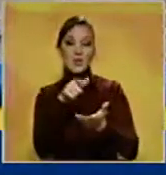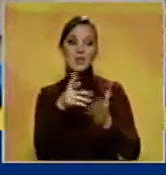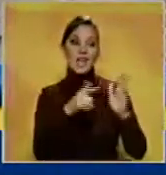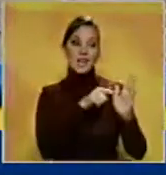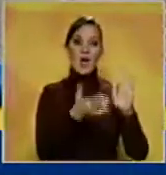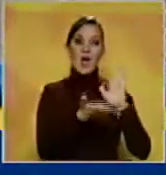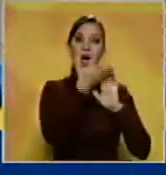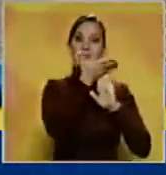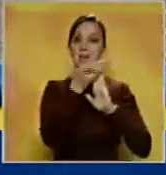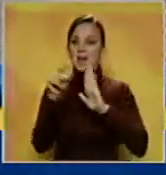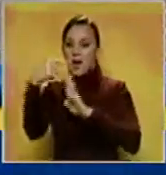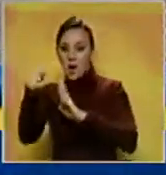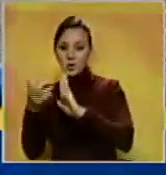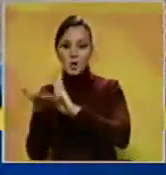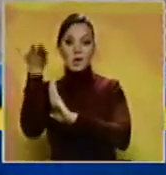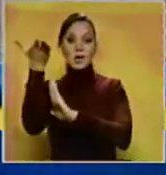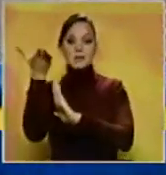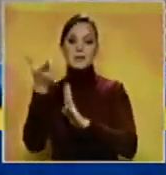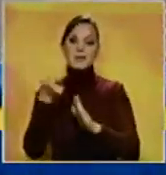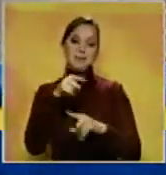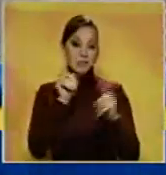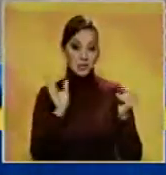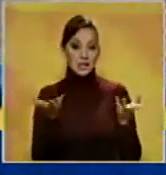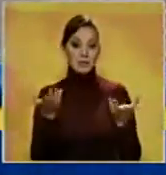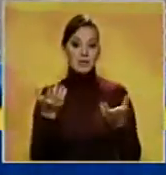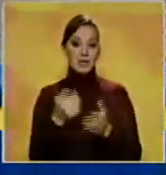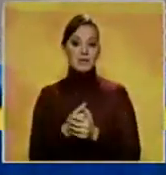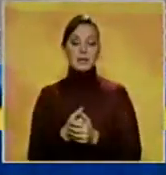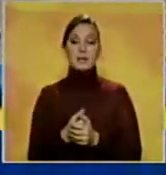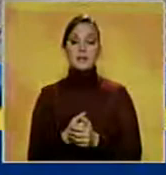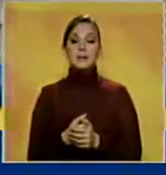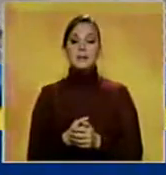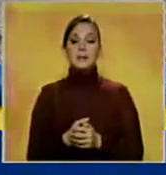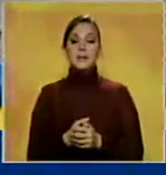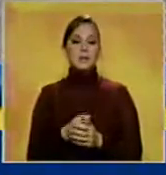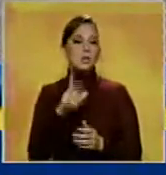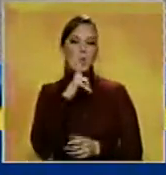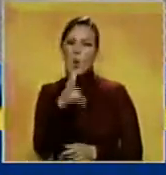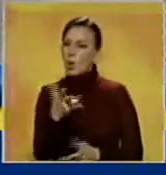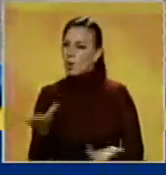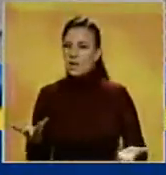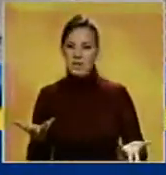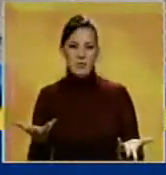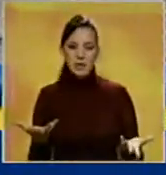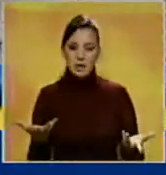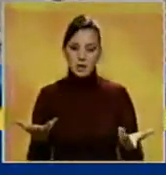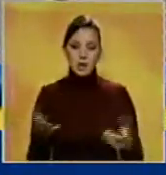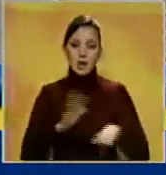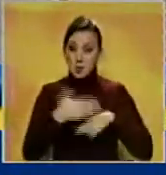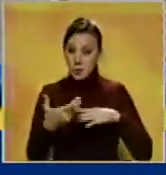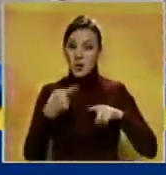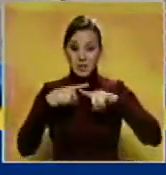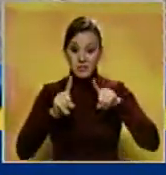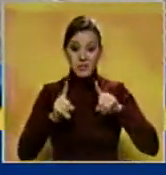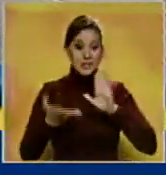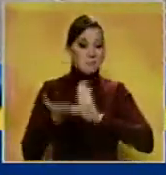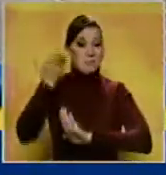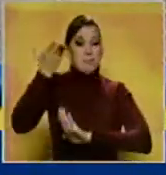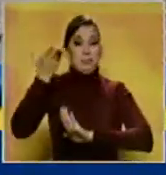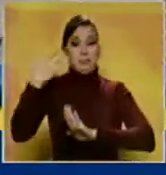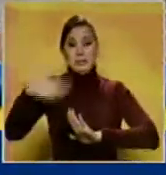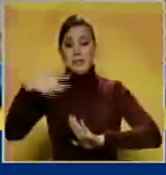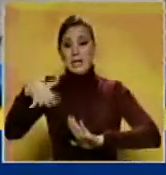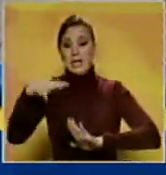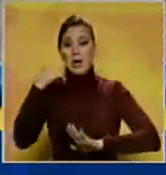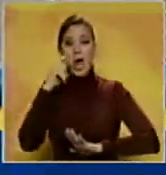diferencia que hay, definitivamente perversa, caníbal, porque la diferencia es extremadamente y es